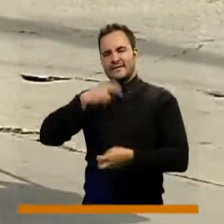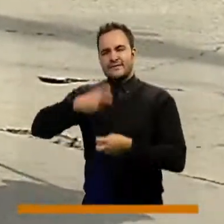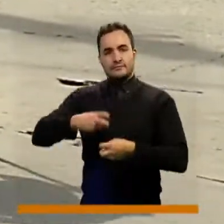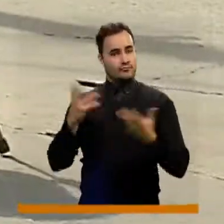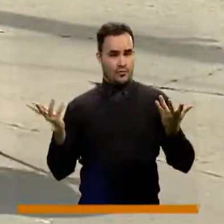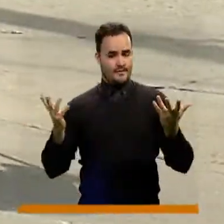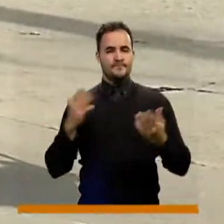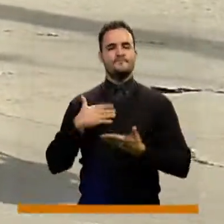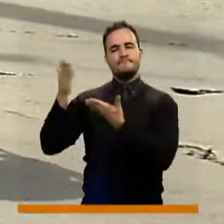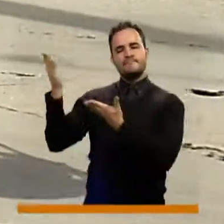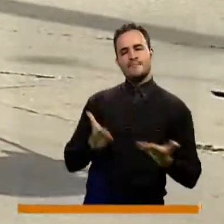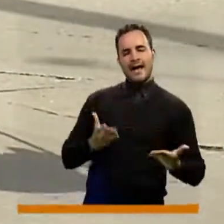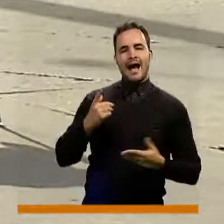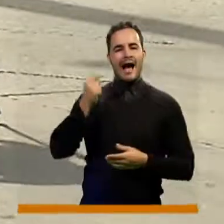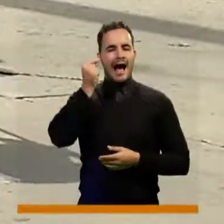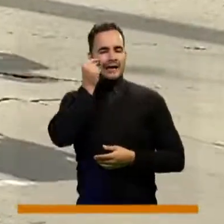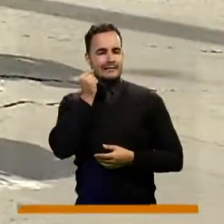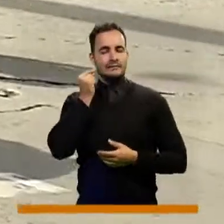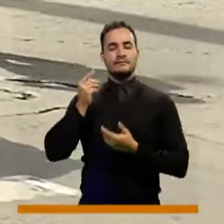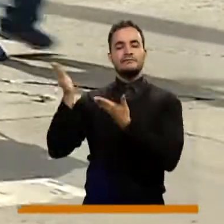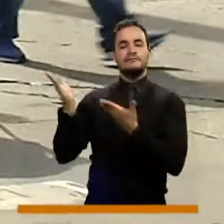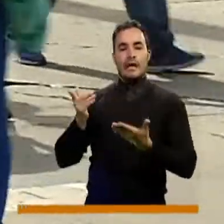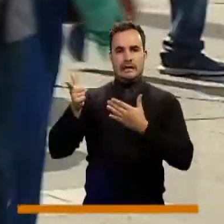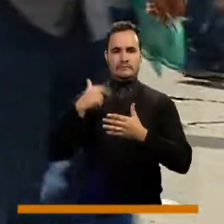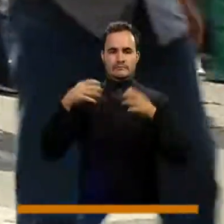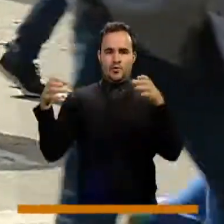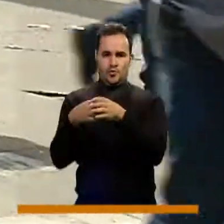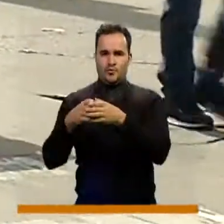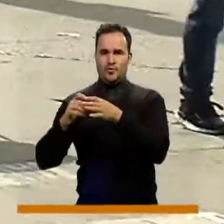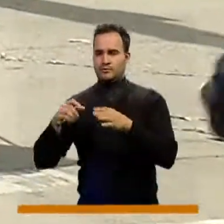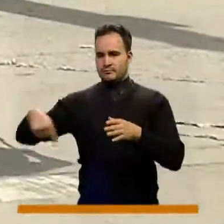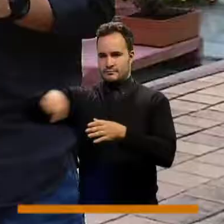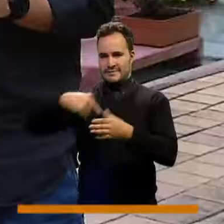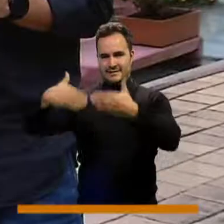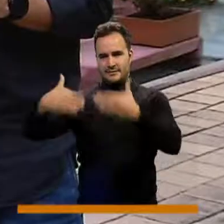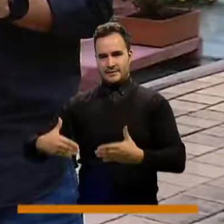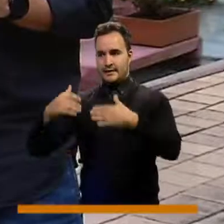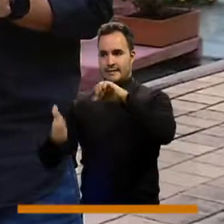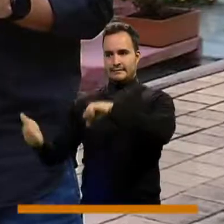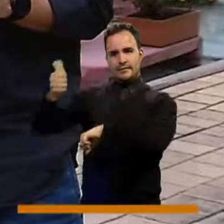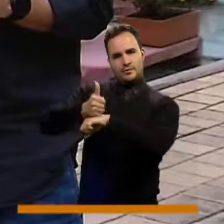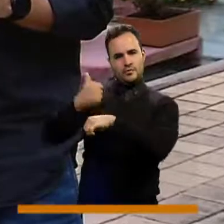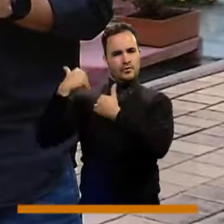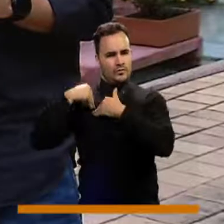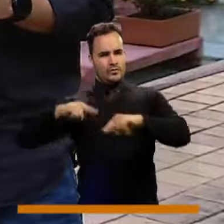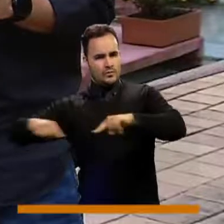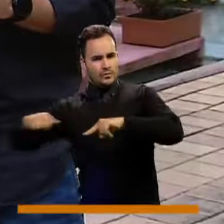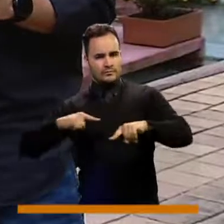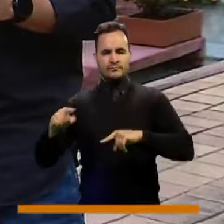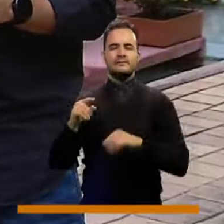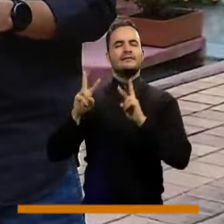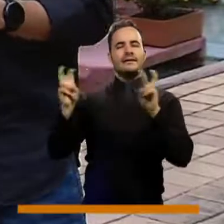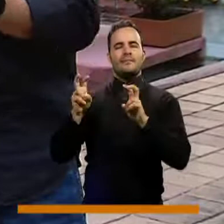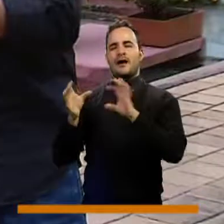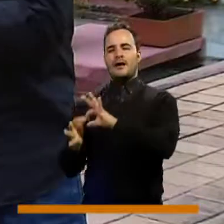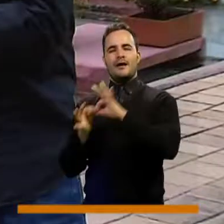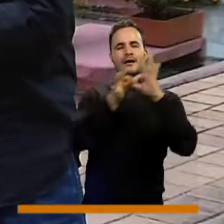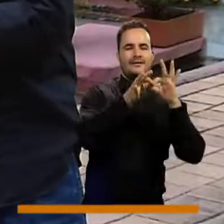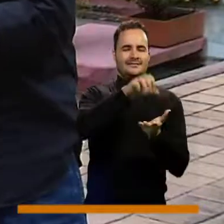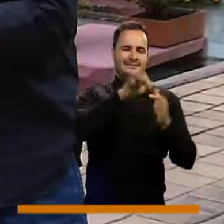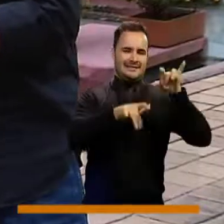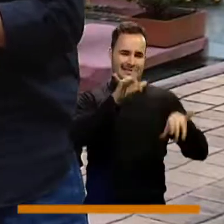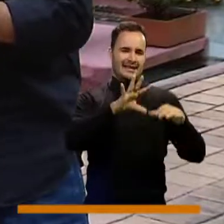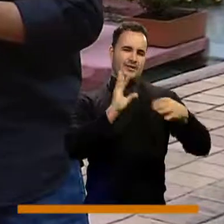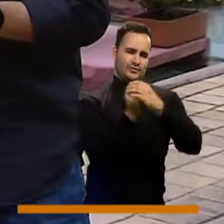Estamos con Alter Gómez, el director del grupo de discapacidad de la Secretaría de Inclusión Social, Derechos Humanos y Familia. ¿Qué